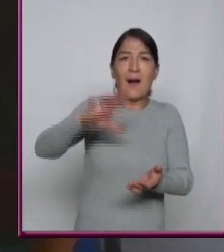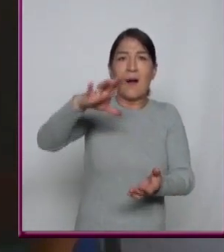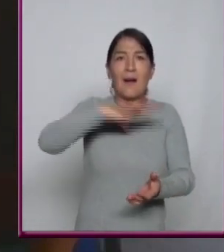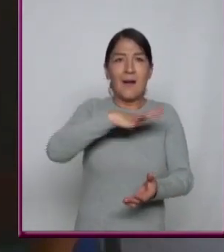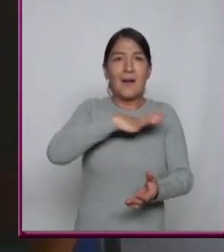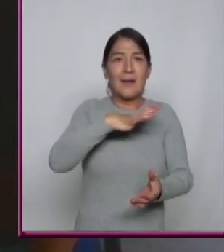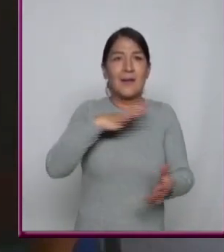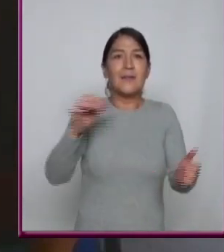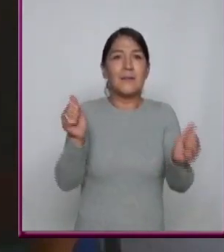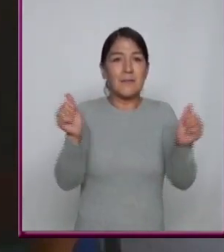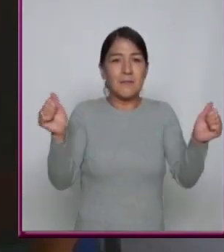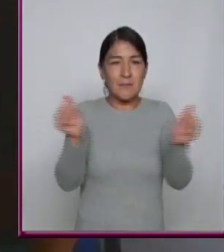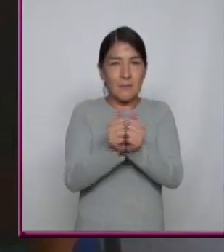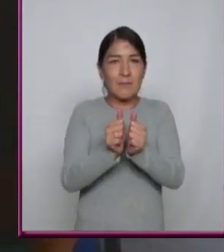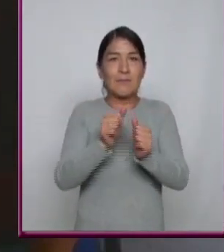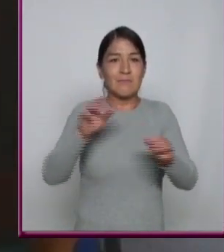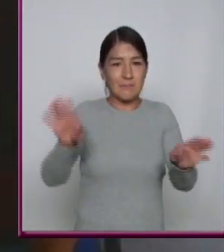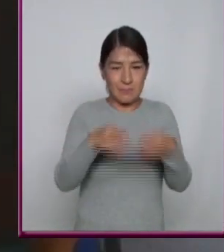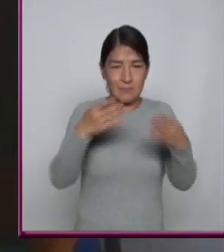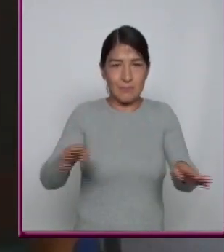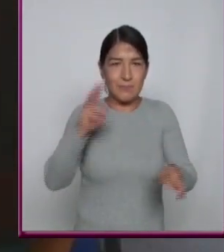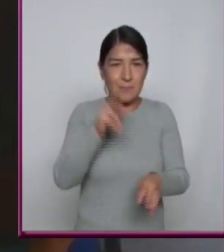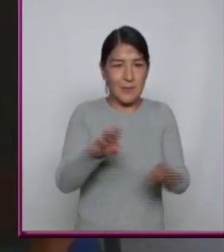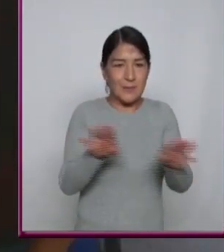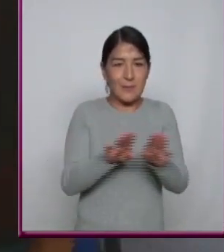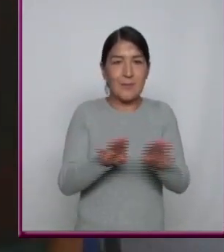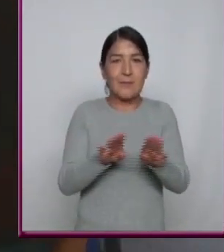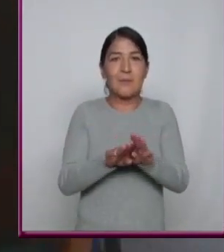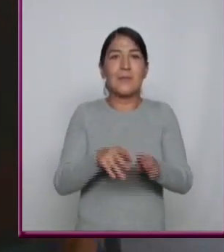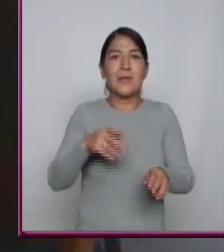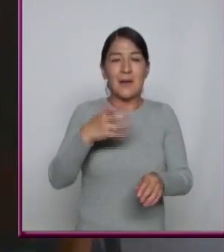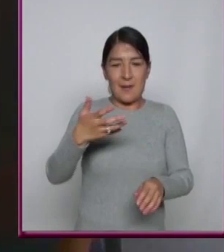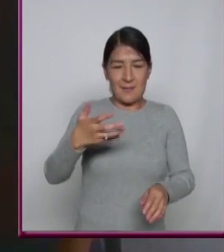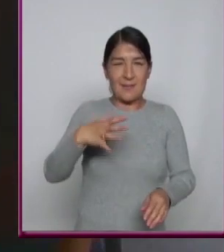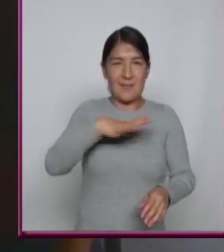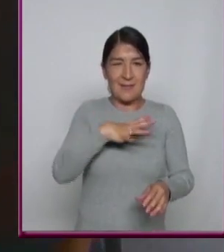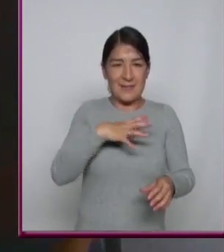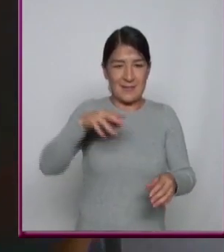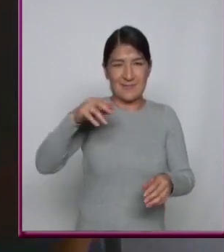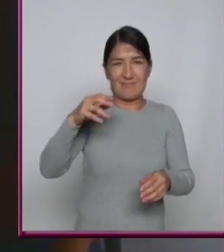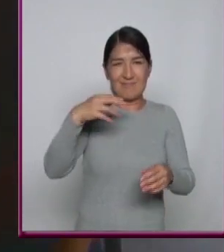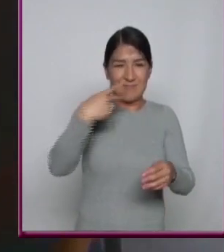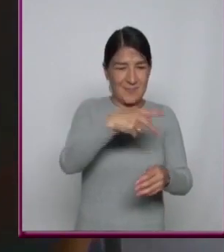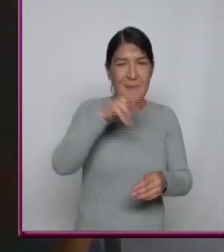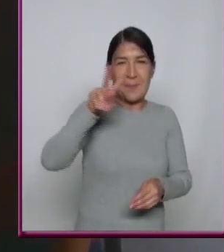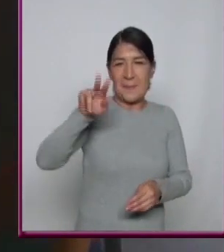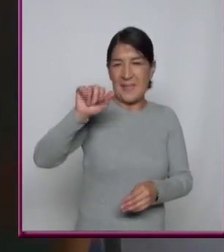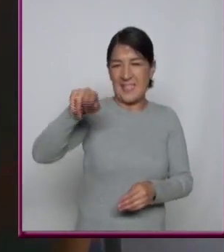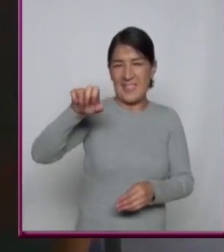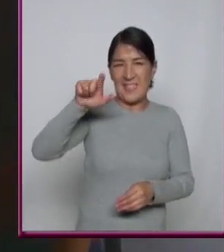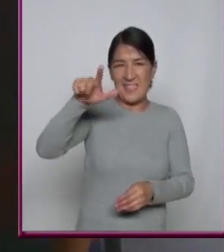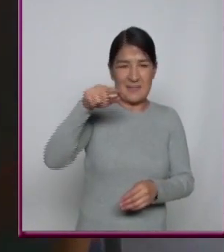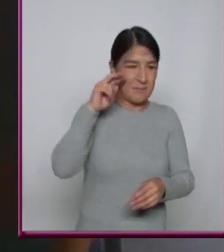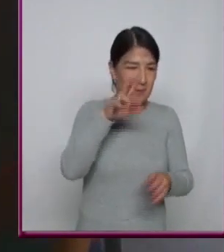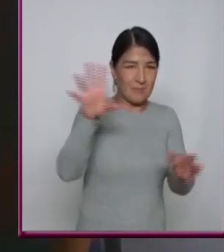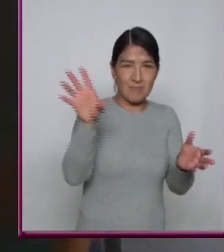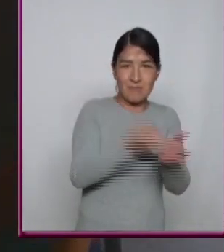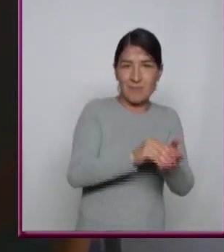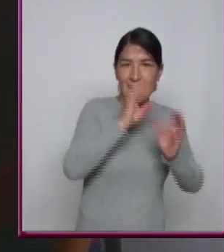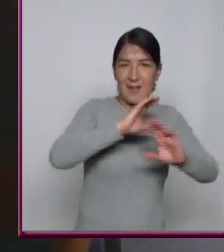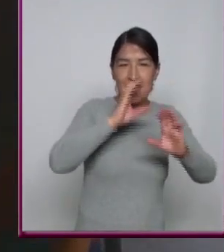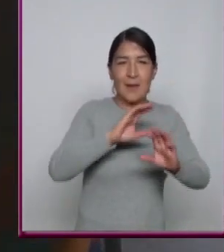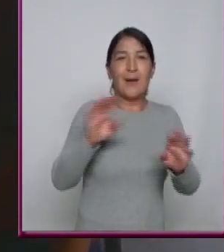La onda de sonido Grabada en el material Grabada en el vinilo Entonces hay una relación física Entre la onda de sonido